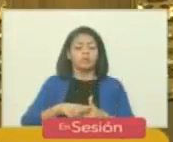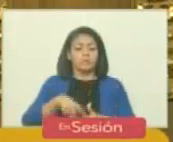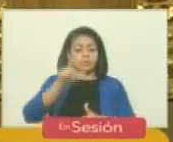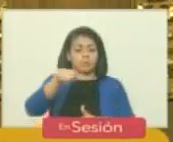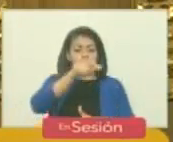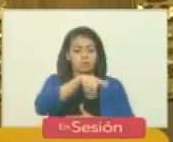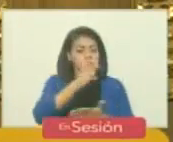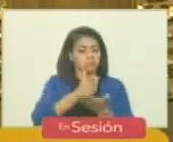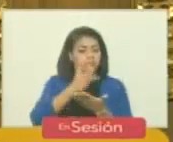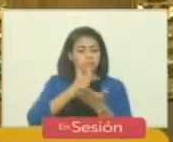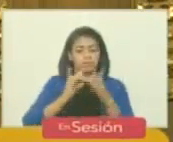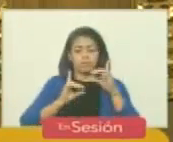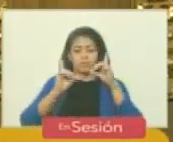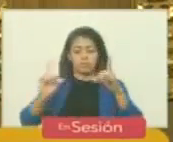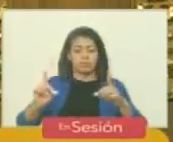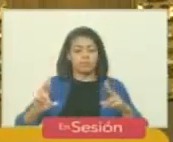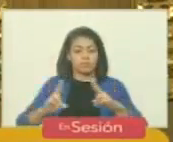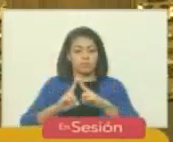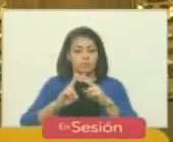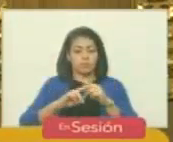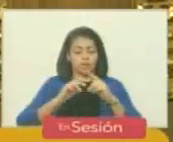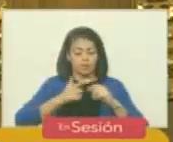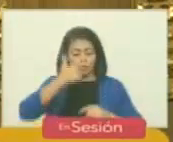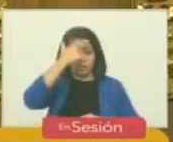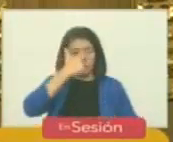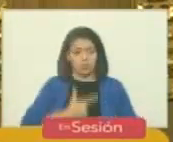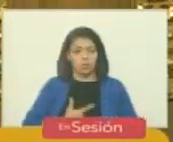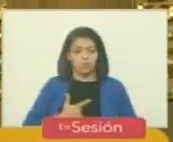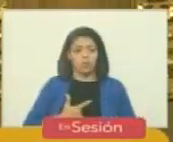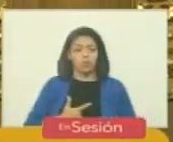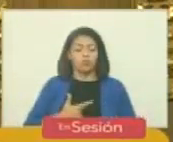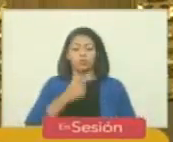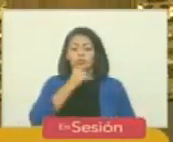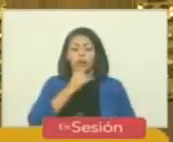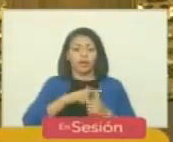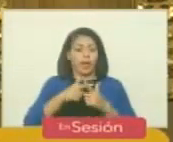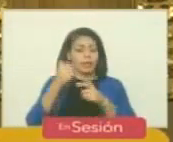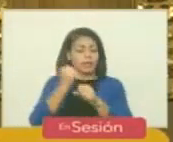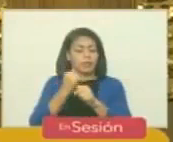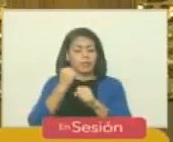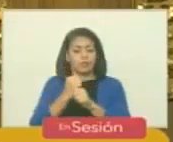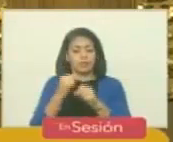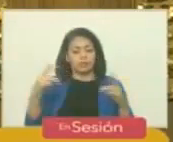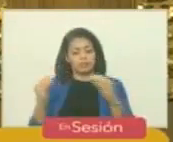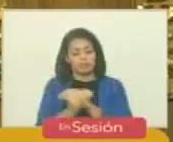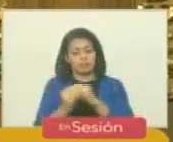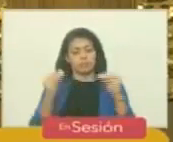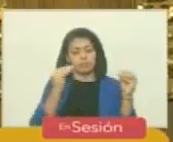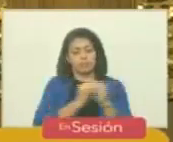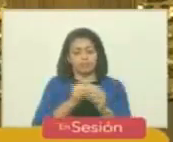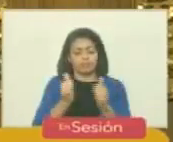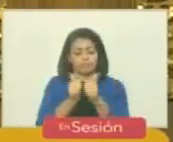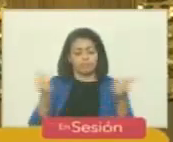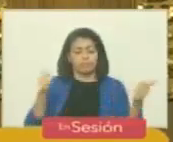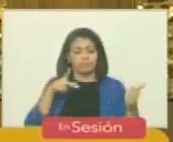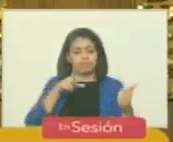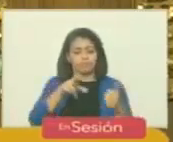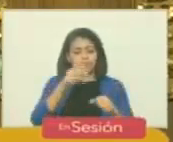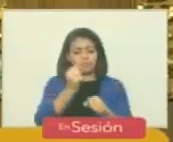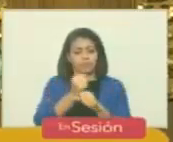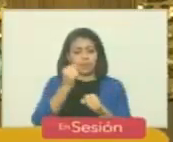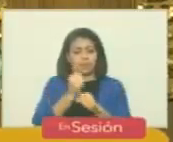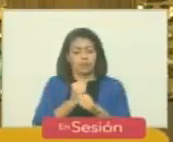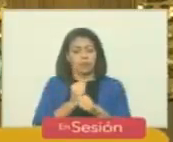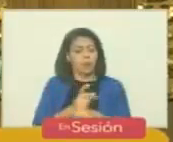siempre se dedicaron el cuerpo y alma que no tienen a trabajar por el desencuentro la ruptura un trabajo